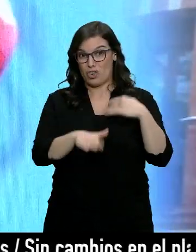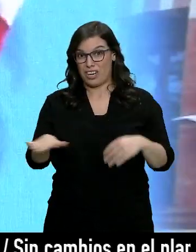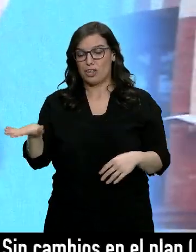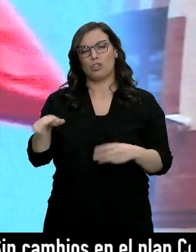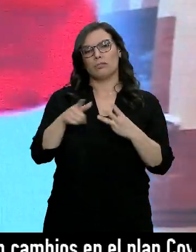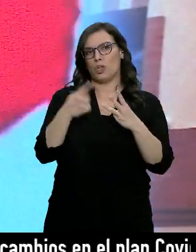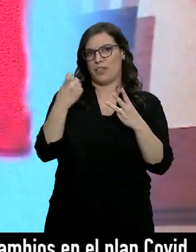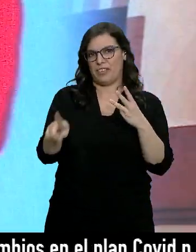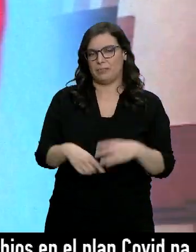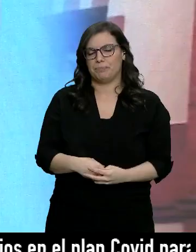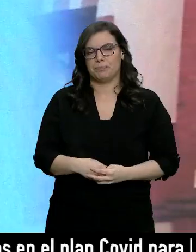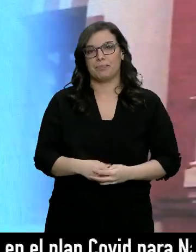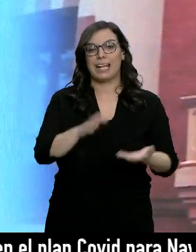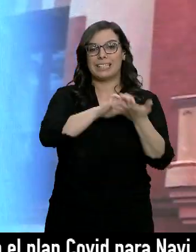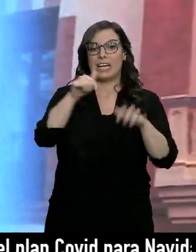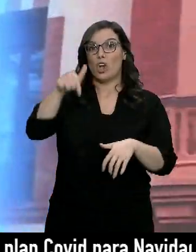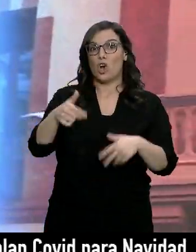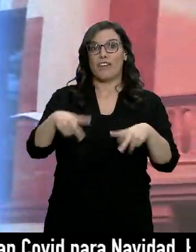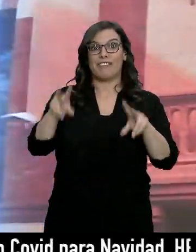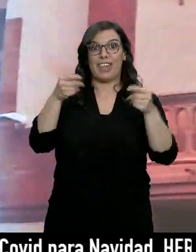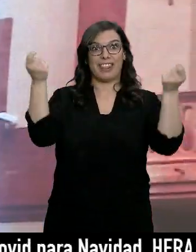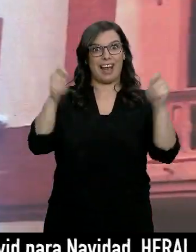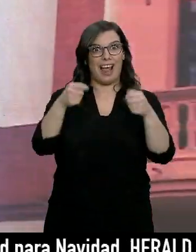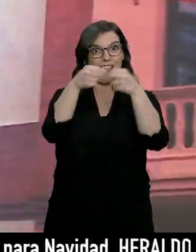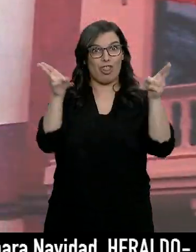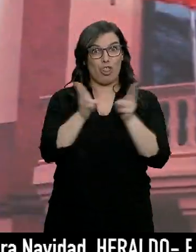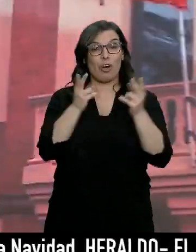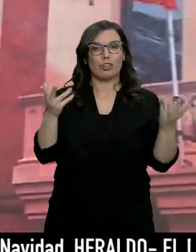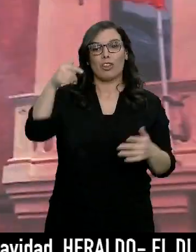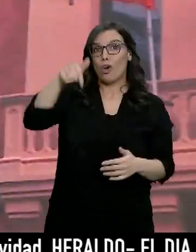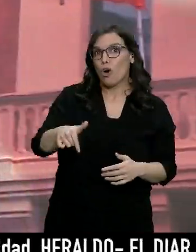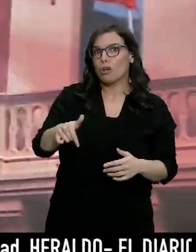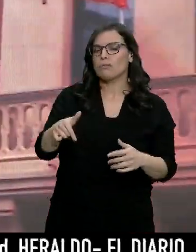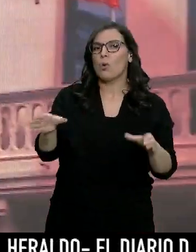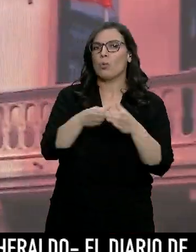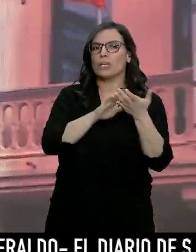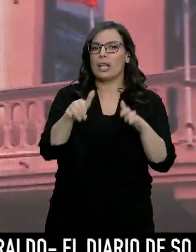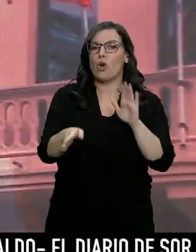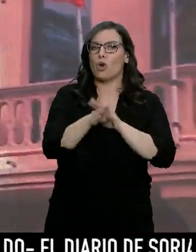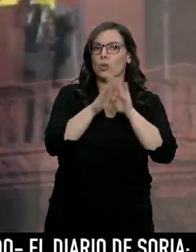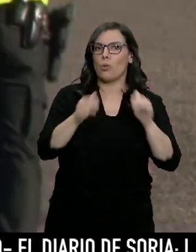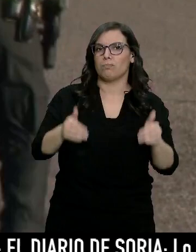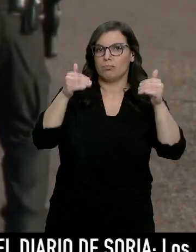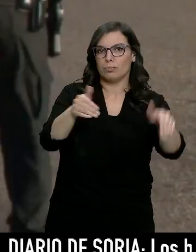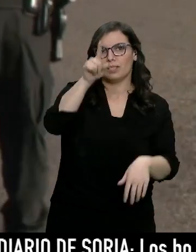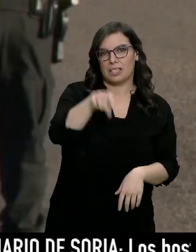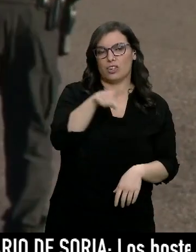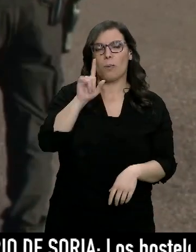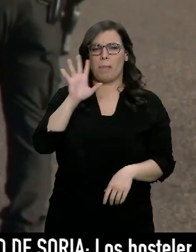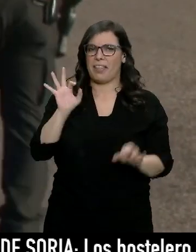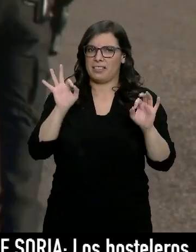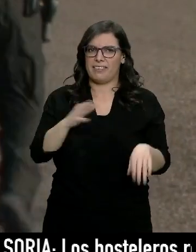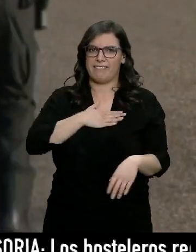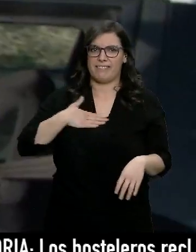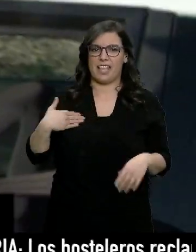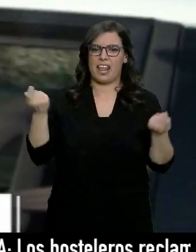Castilla y León finaliza hoy su cierre perimetral, así que la Junta tendrá que decidir si lo amplía o no. Parece que la opción más probable es la